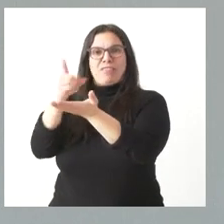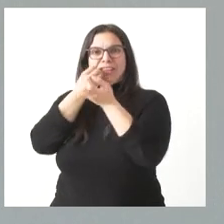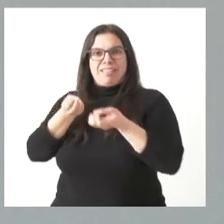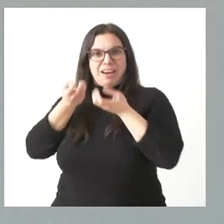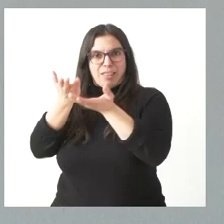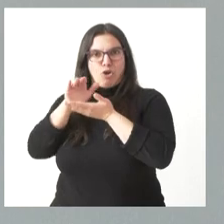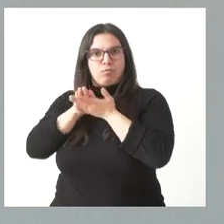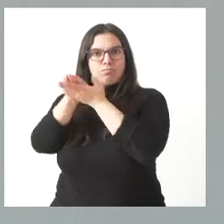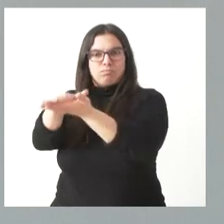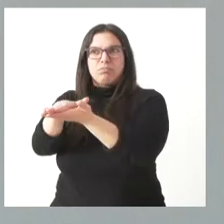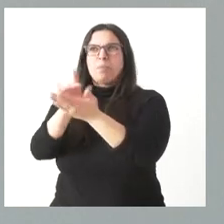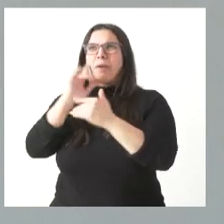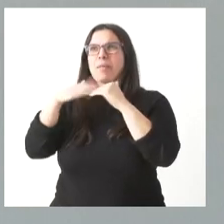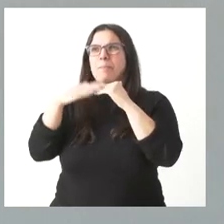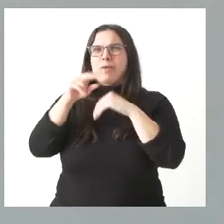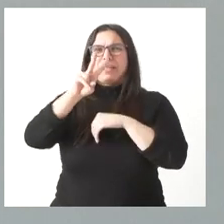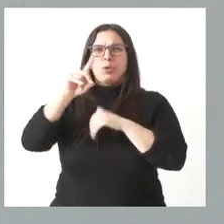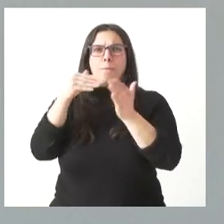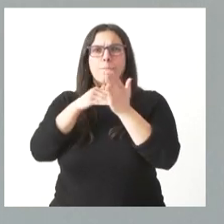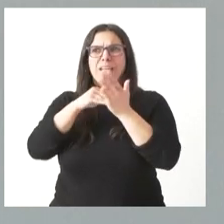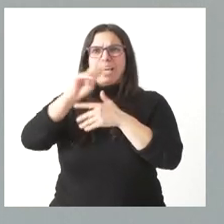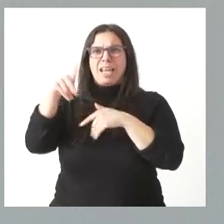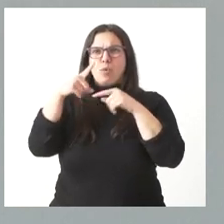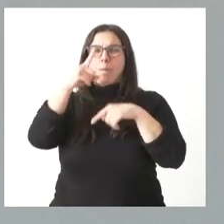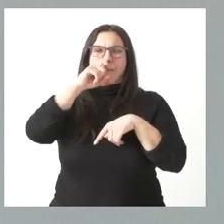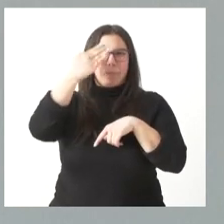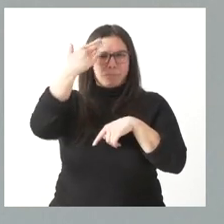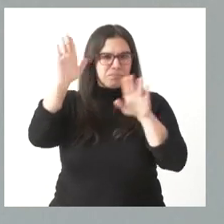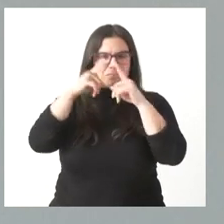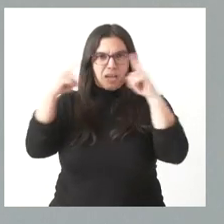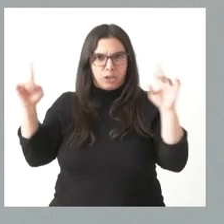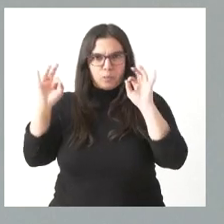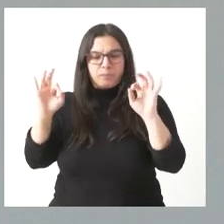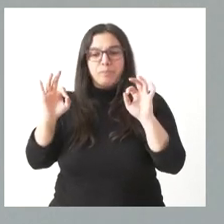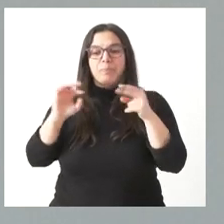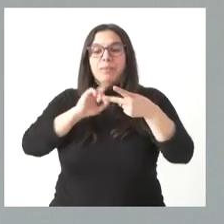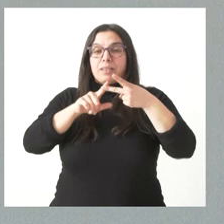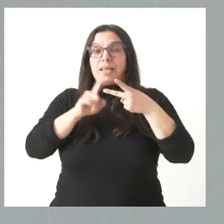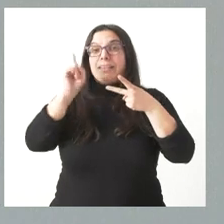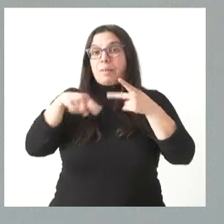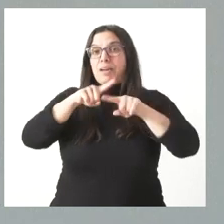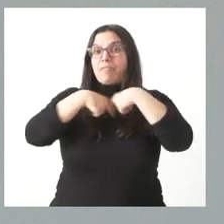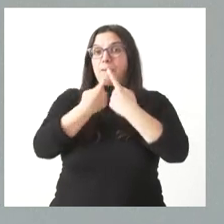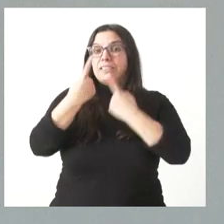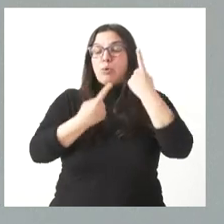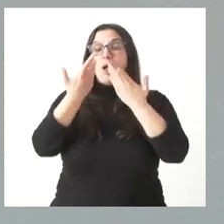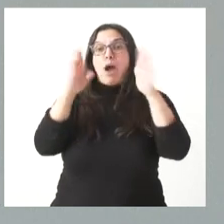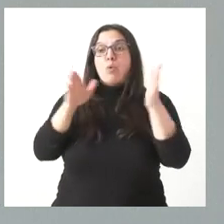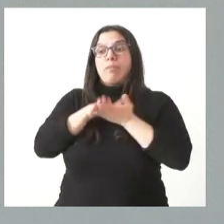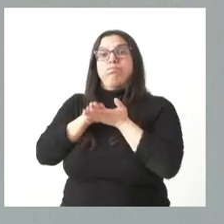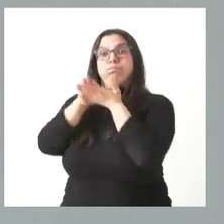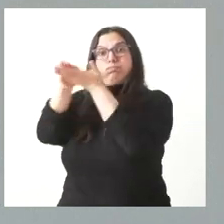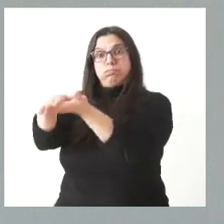la renta, que son algo más de 21.000 euros, creo recordar de memoria. En segundo lugar, hay familias que, aun presentando la declaración de la renta,